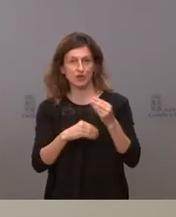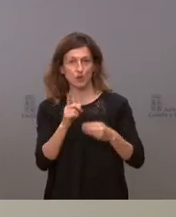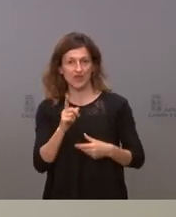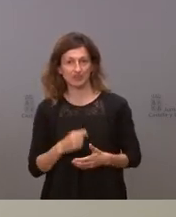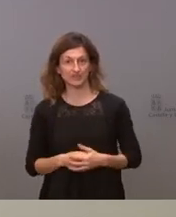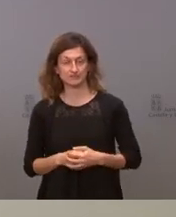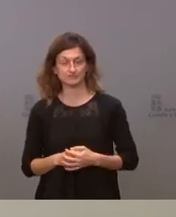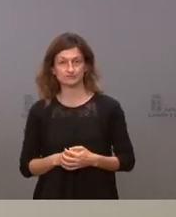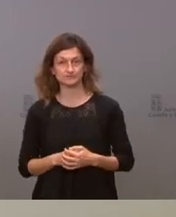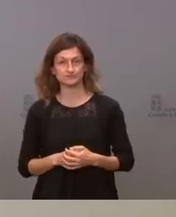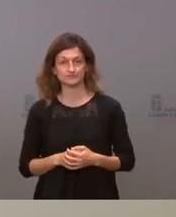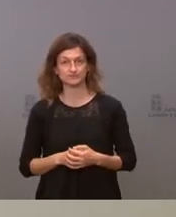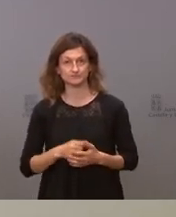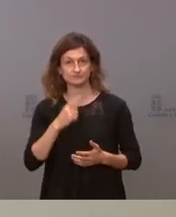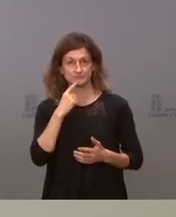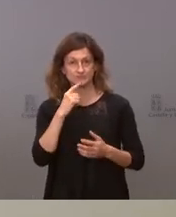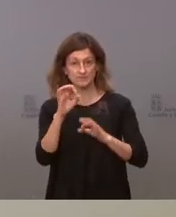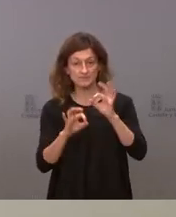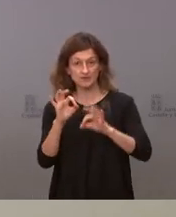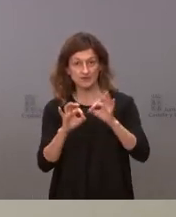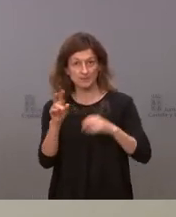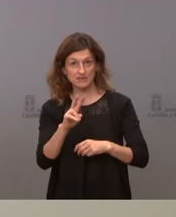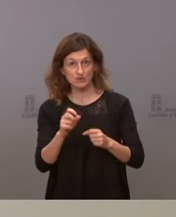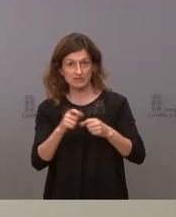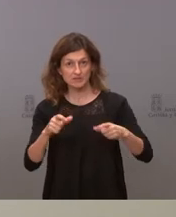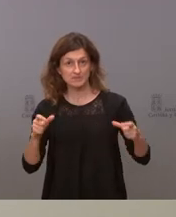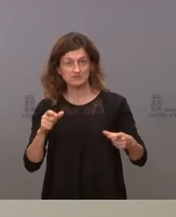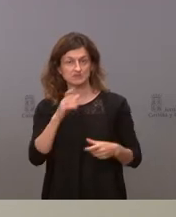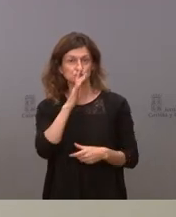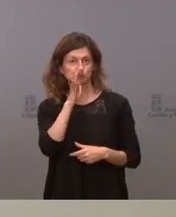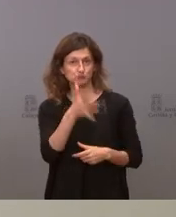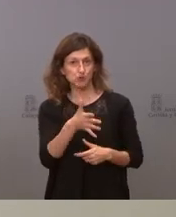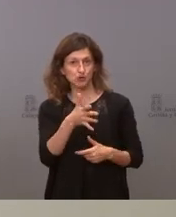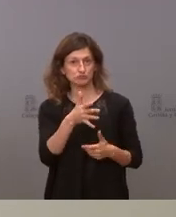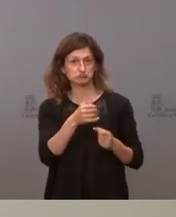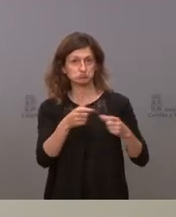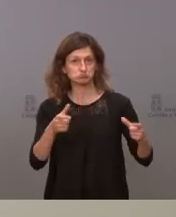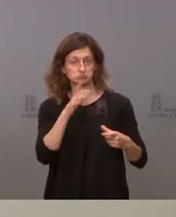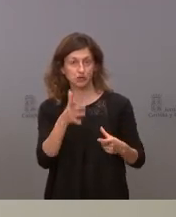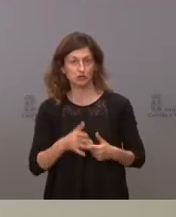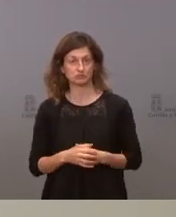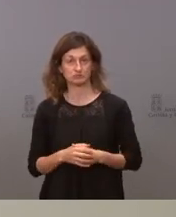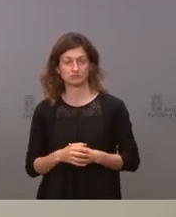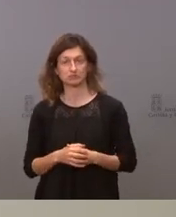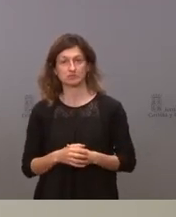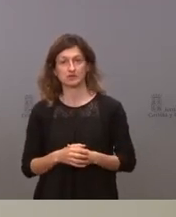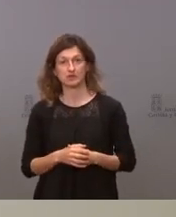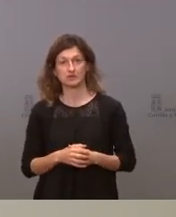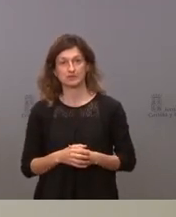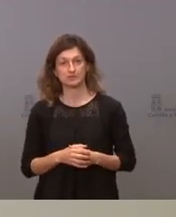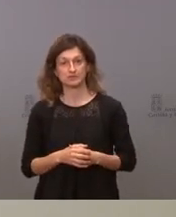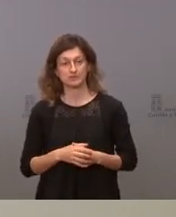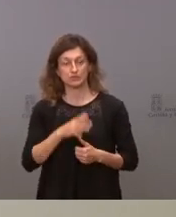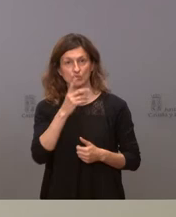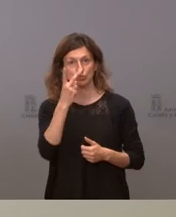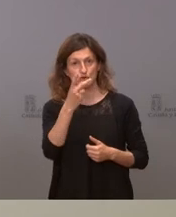y sobre ese aumento de la incidencia en la provincia de Valladolid a que se debe si tiene algo que ver en que dos